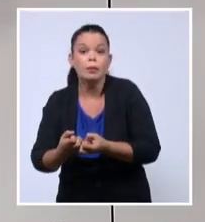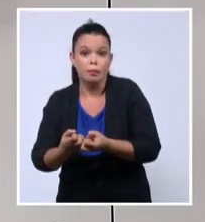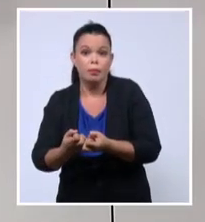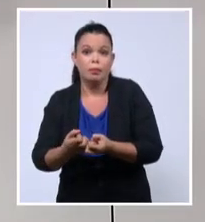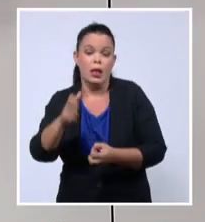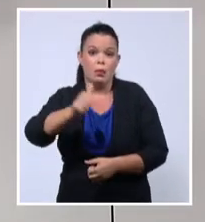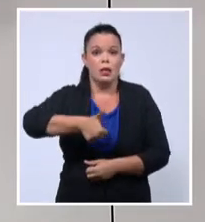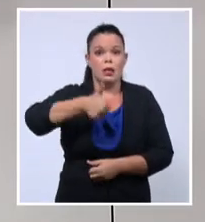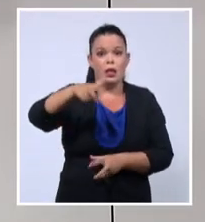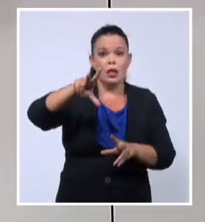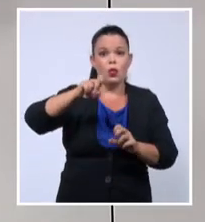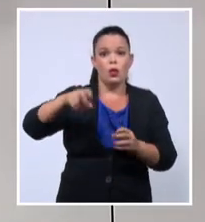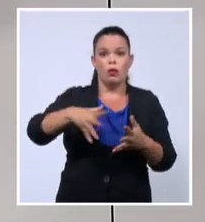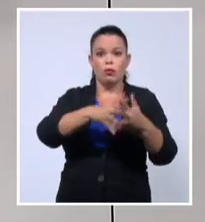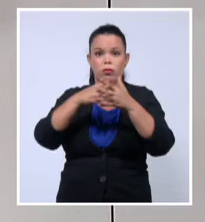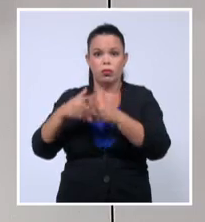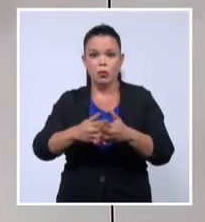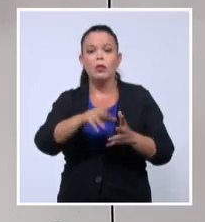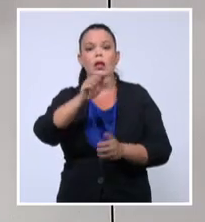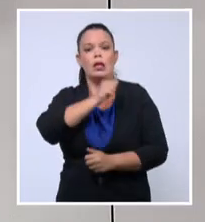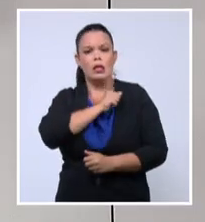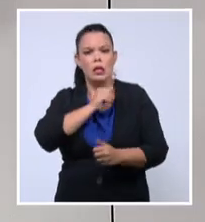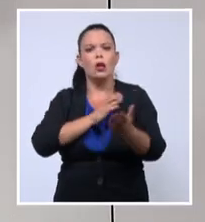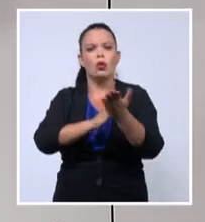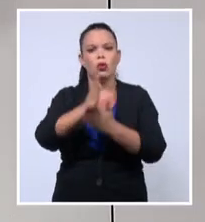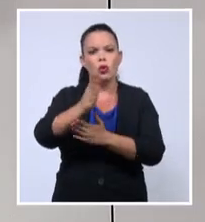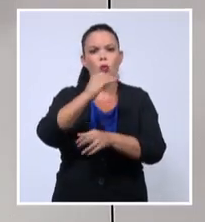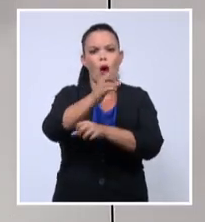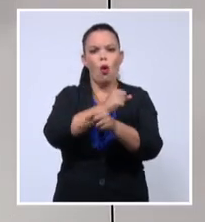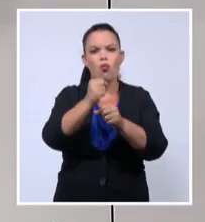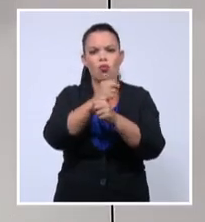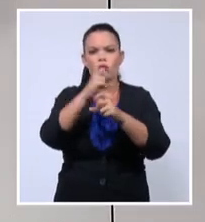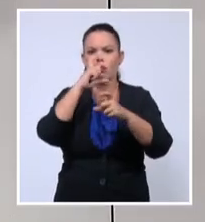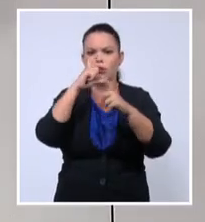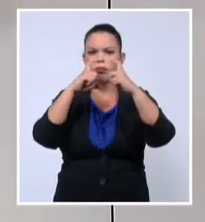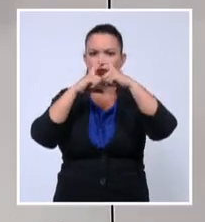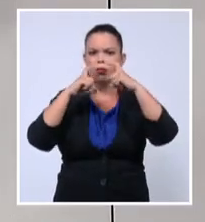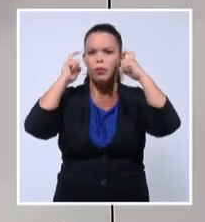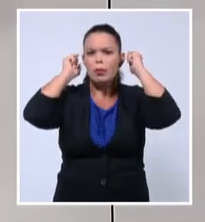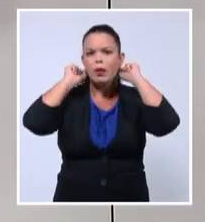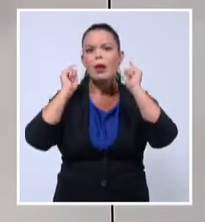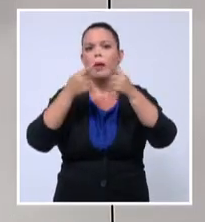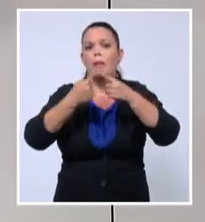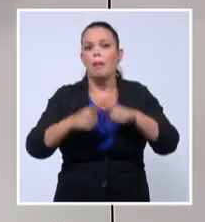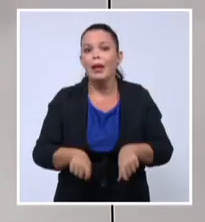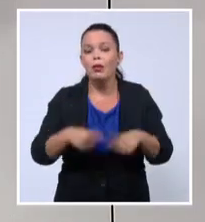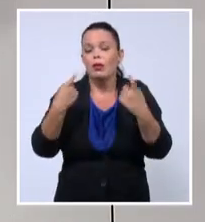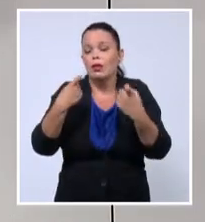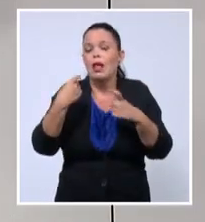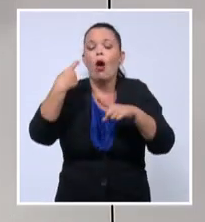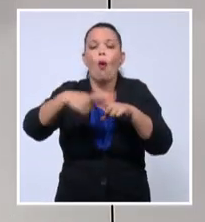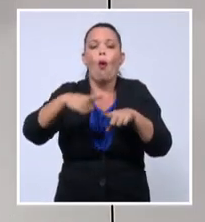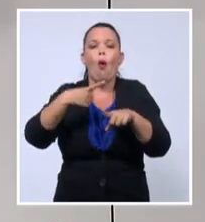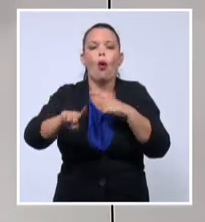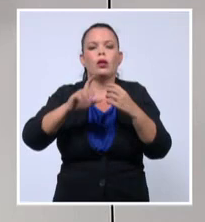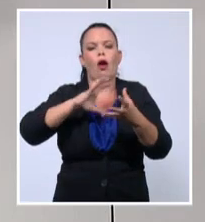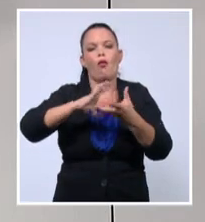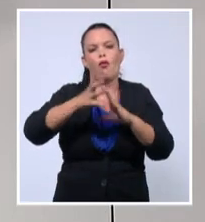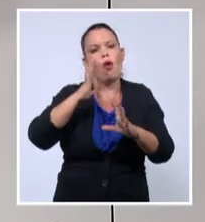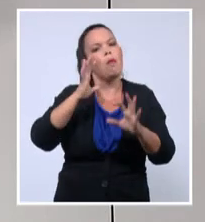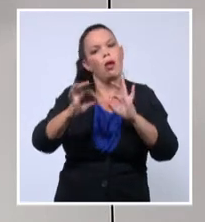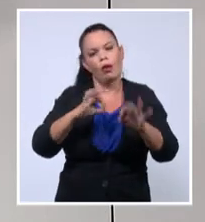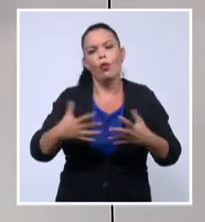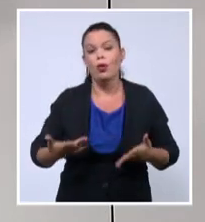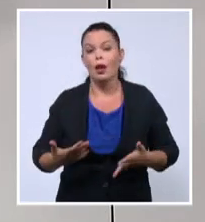evitar el contagio, pero la solución va mucho más allá de cubrirse el rostro. Las hospitalizaciones se han disparado hasta